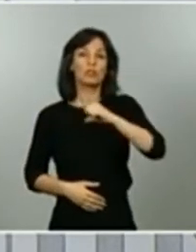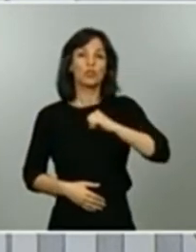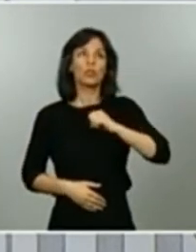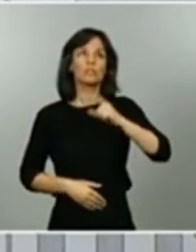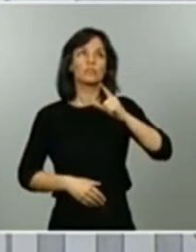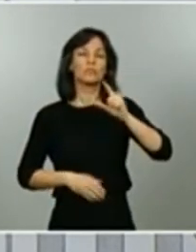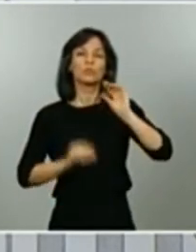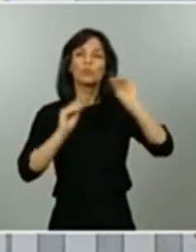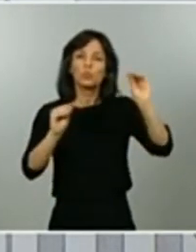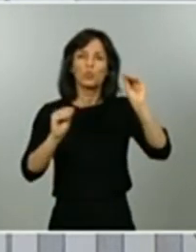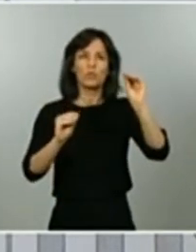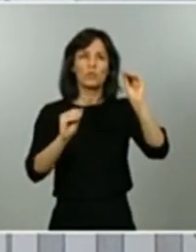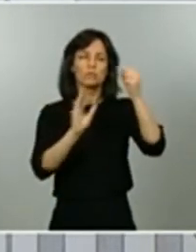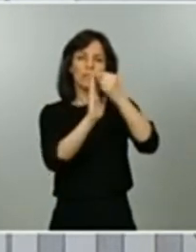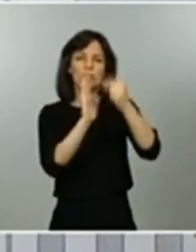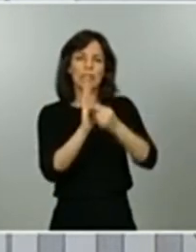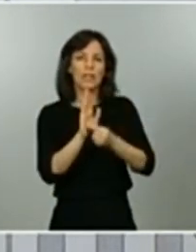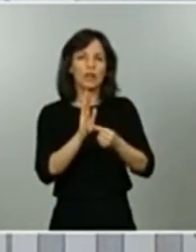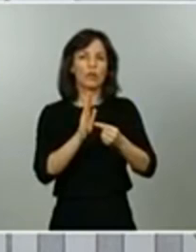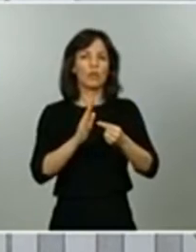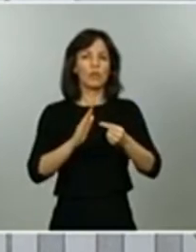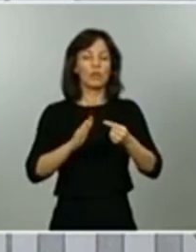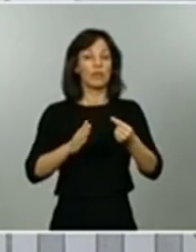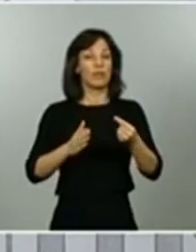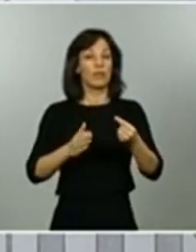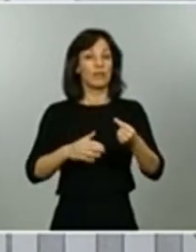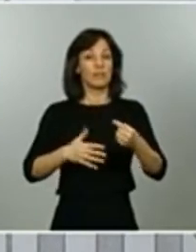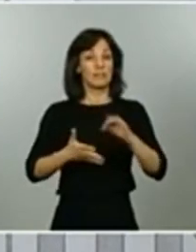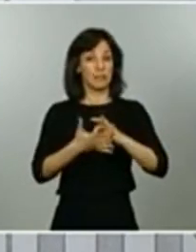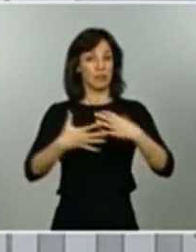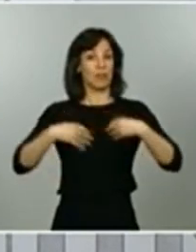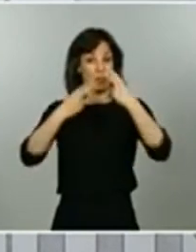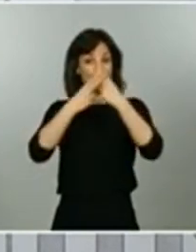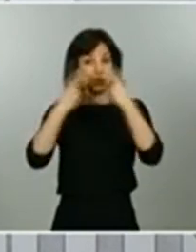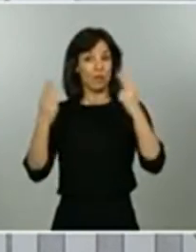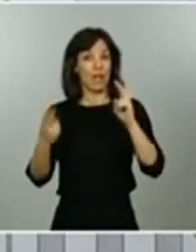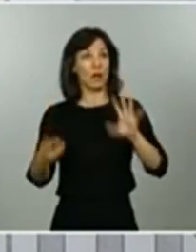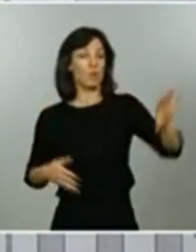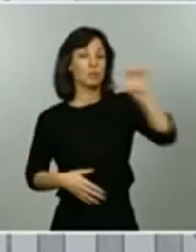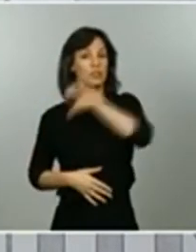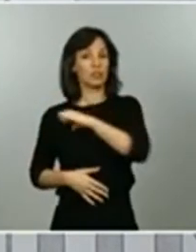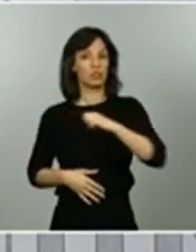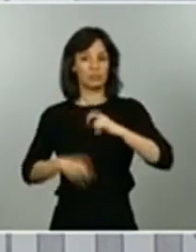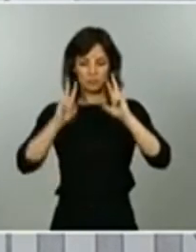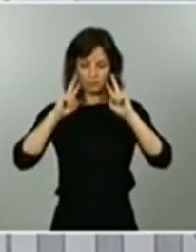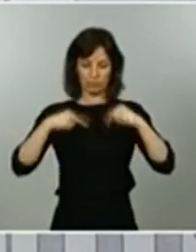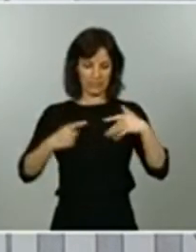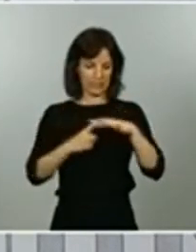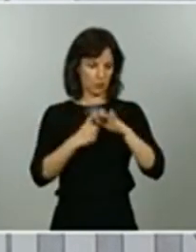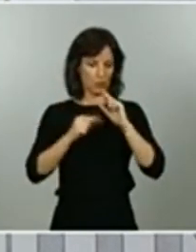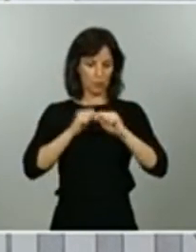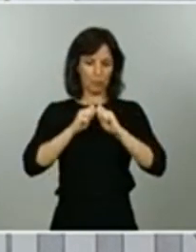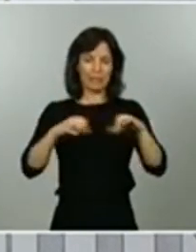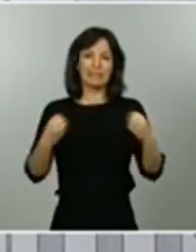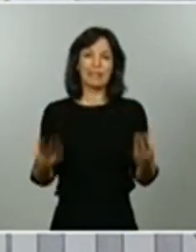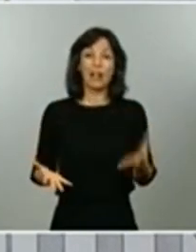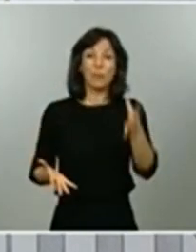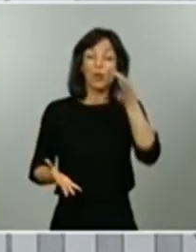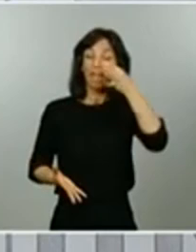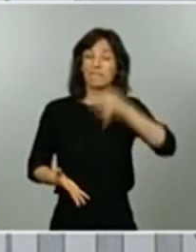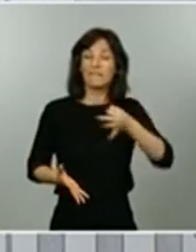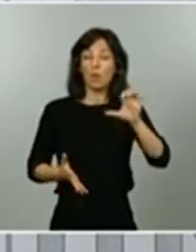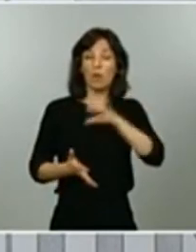que los servicios de salud pública de las mismas hacen de su situación epidemiológica porque al final ellos están sobre el terreno tienen un elemento de